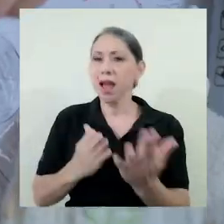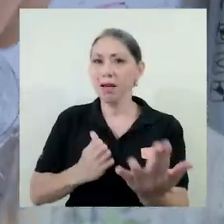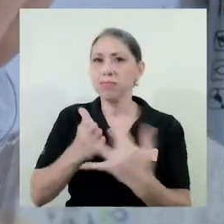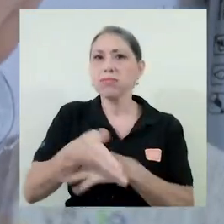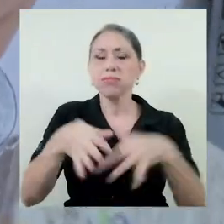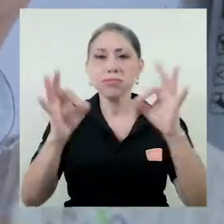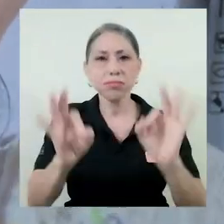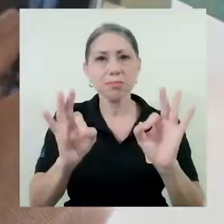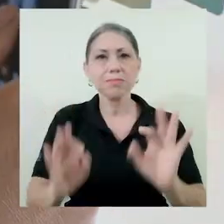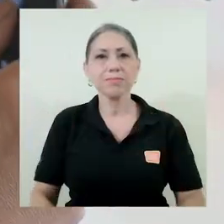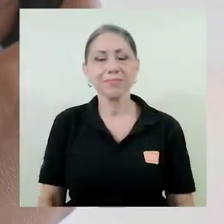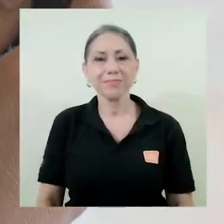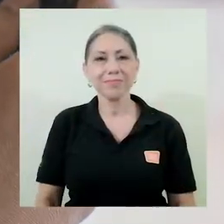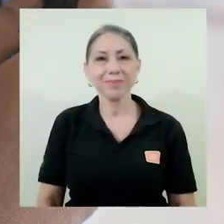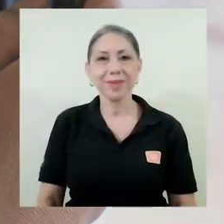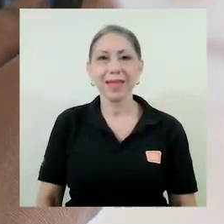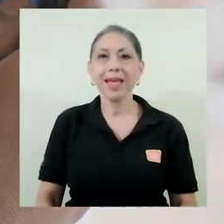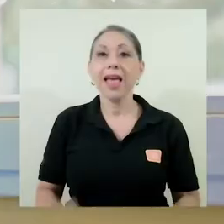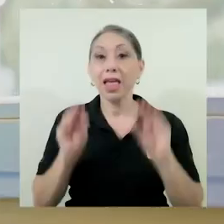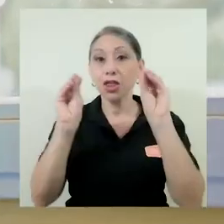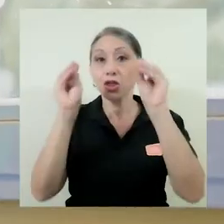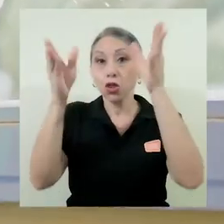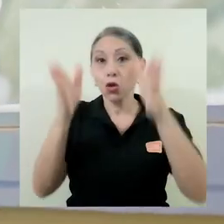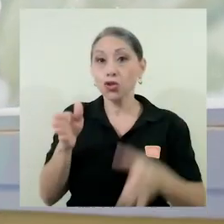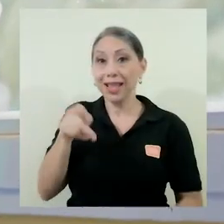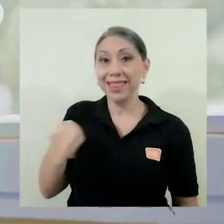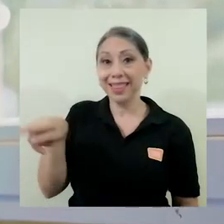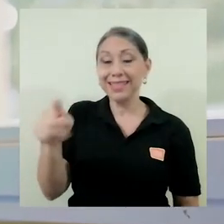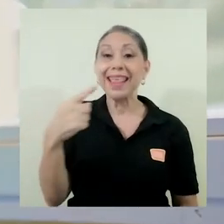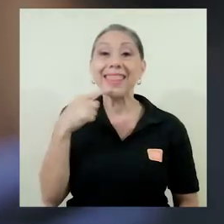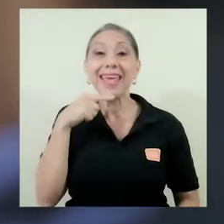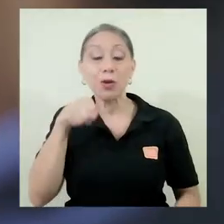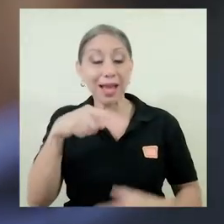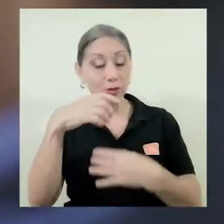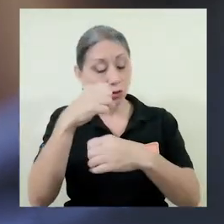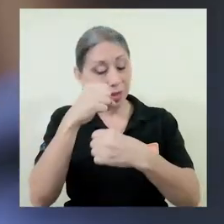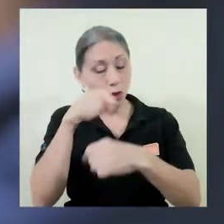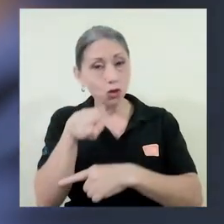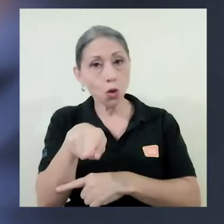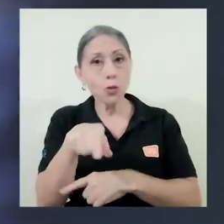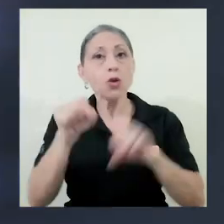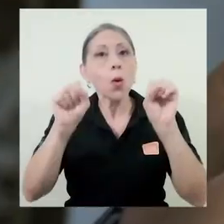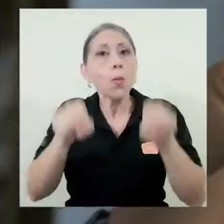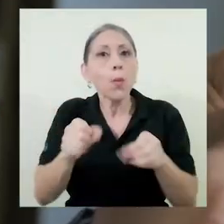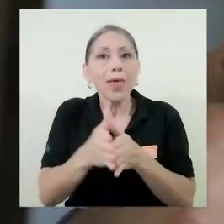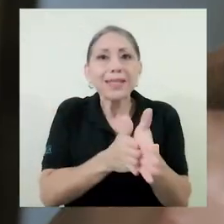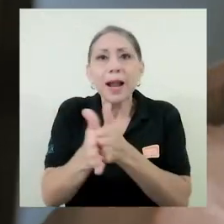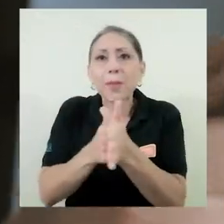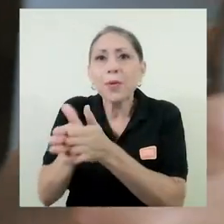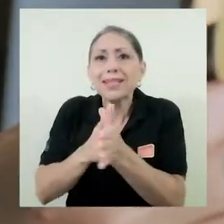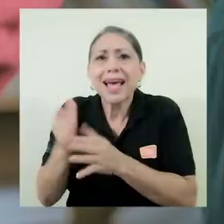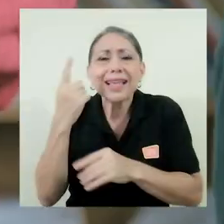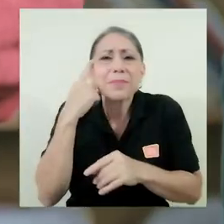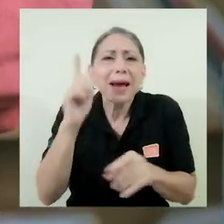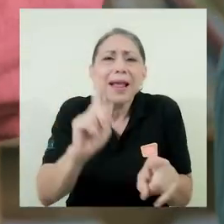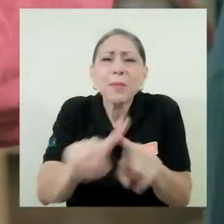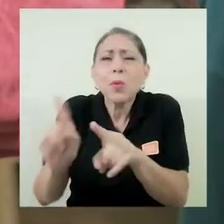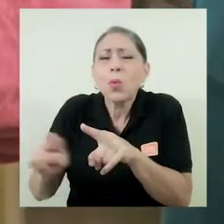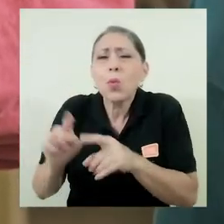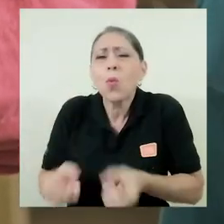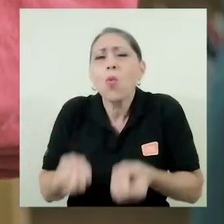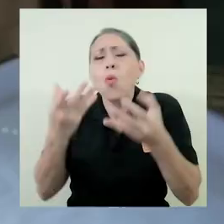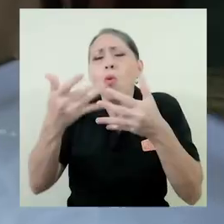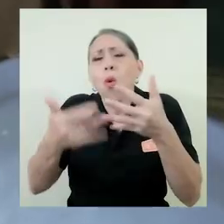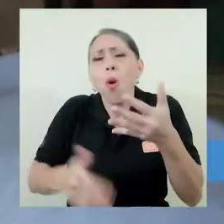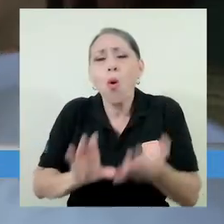importantísimo. Las docentes comentaron que estos microscopios pueden ser aprovechados por multiplicidad de